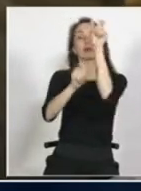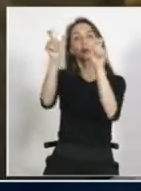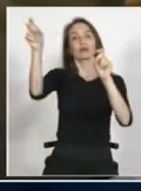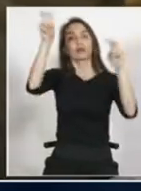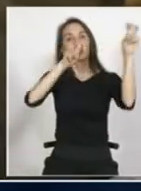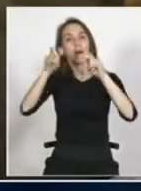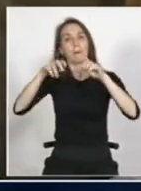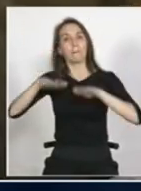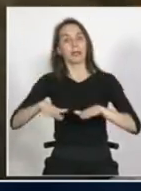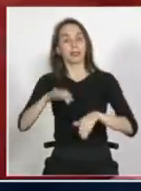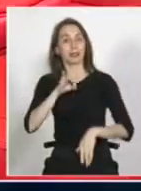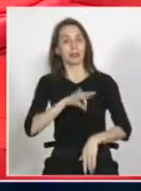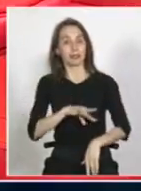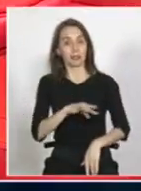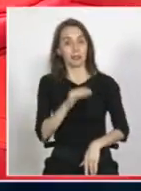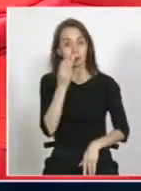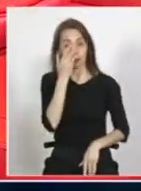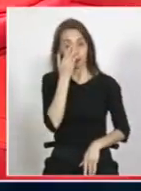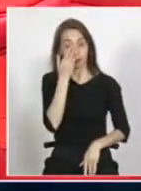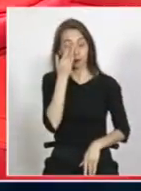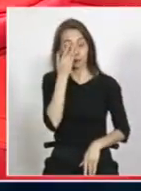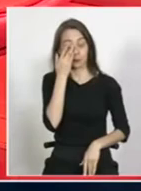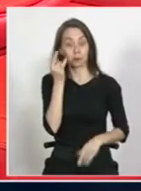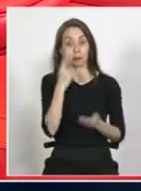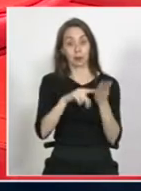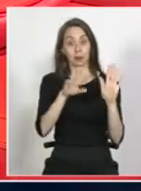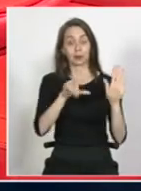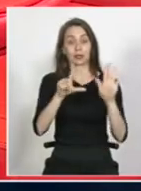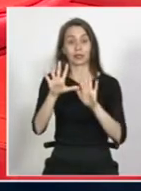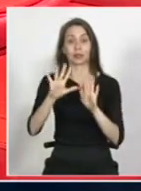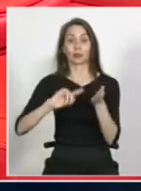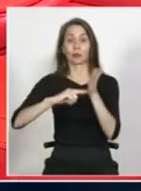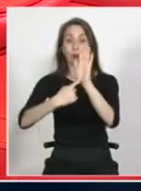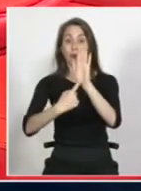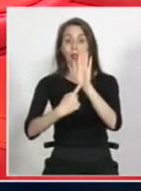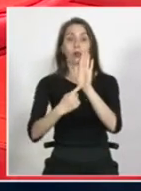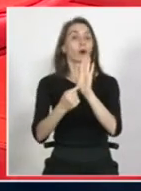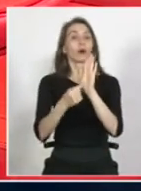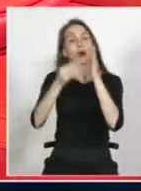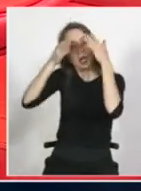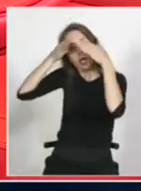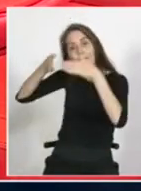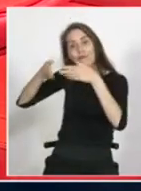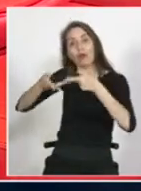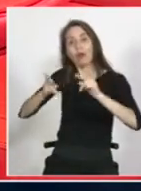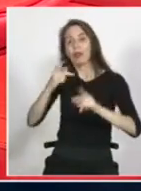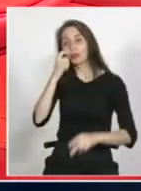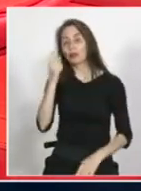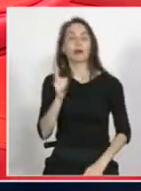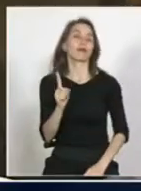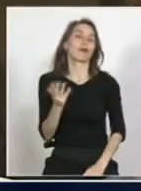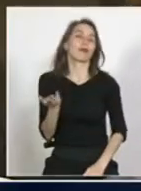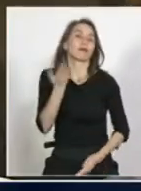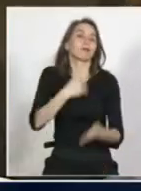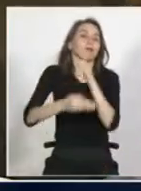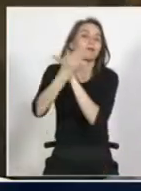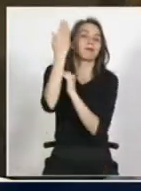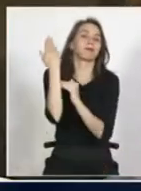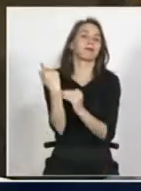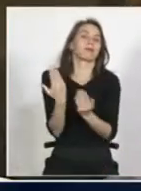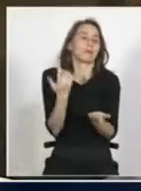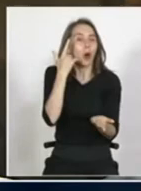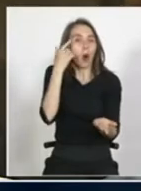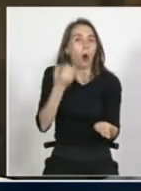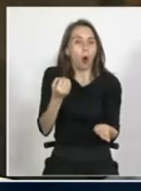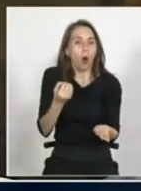Por el año en el que se dictó, en el año 75, obviamente carece de un enfoque de derechos humanos por razones obvias y además existe una